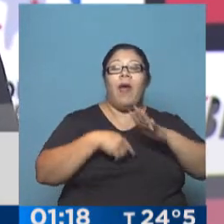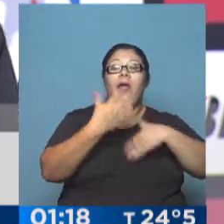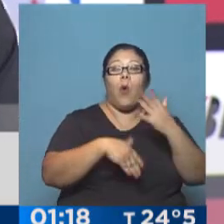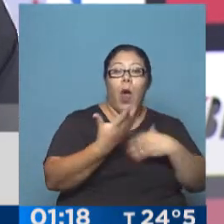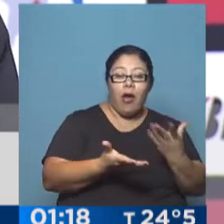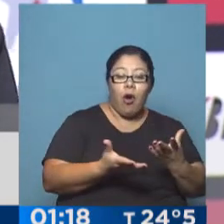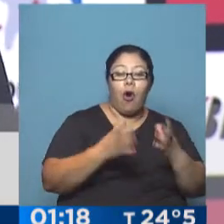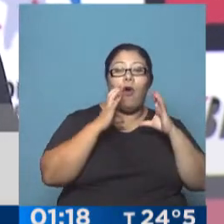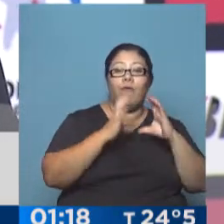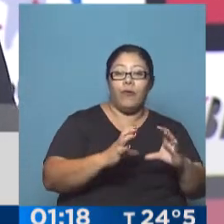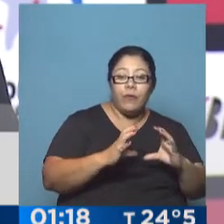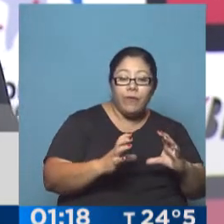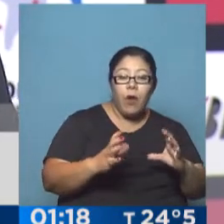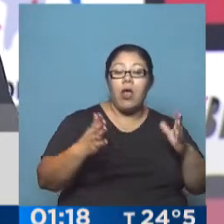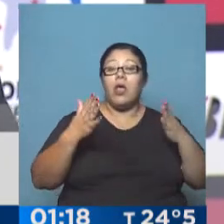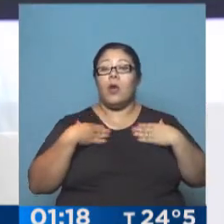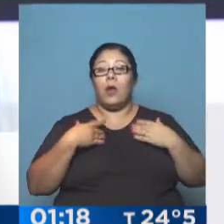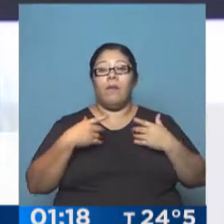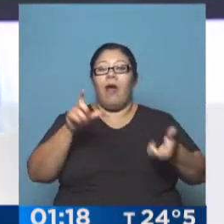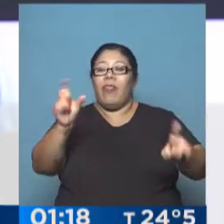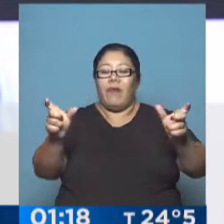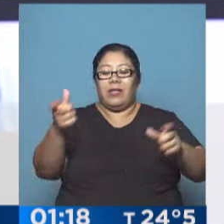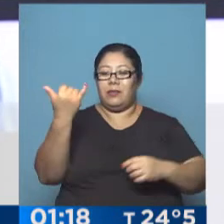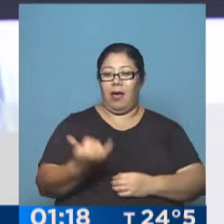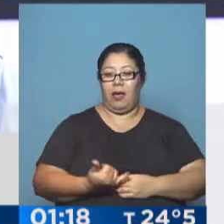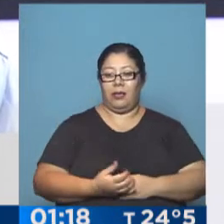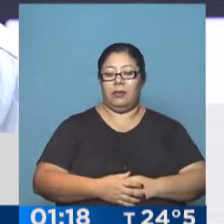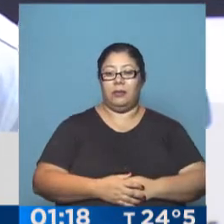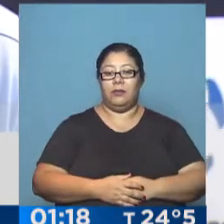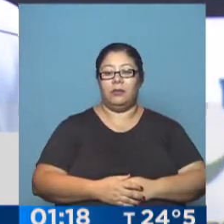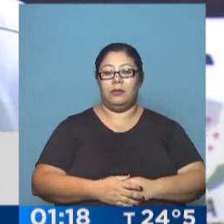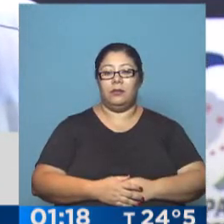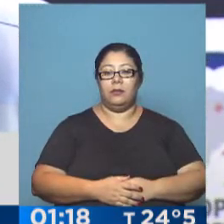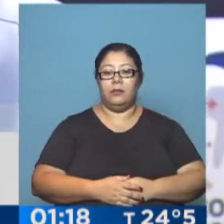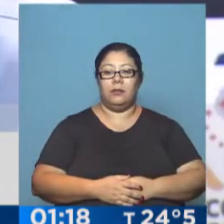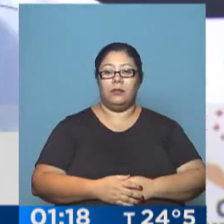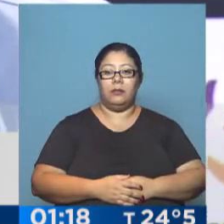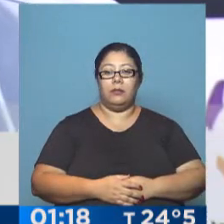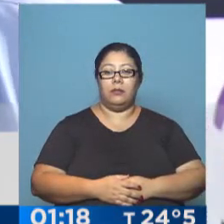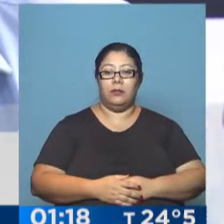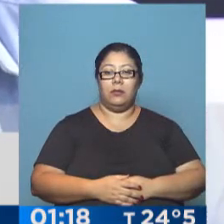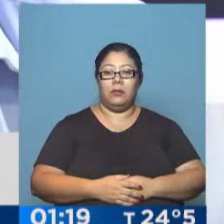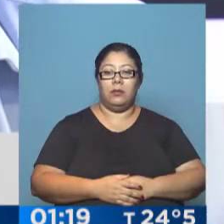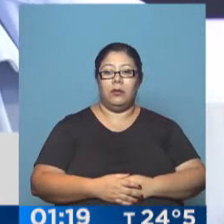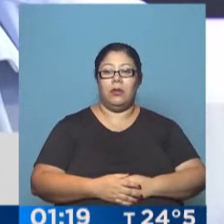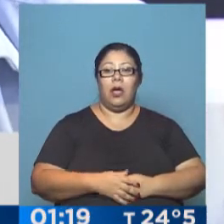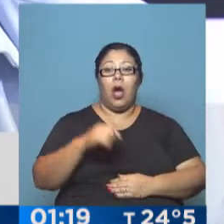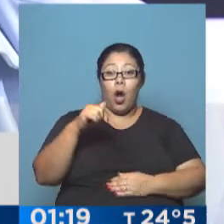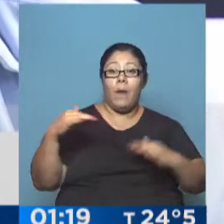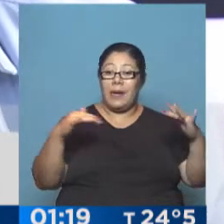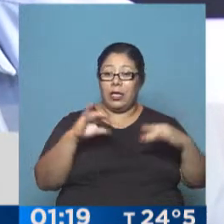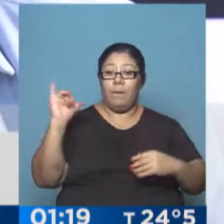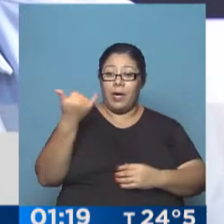en el partido de hoy. ¿Fue el mejor partido que estás en Racing esta noche? Sí, sí, fue mejor, pero